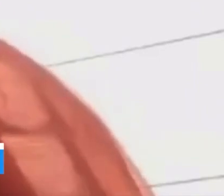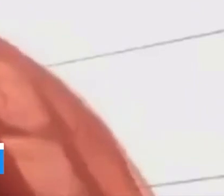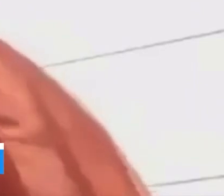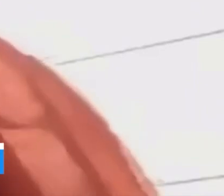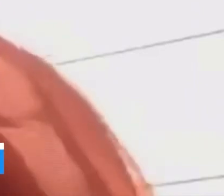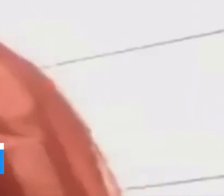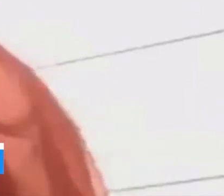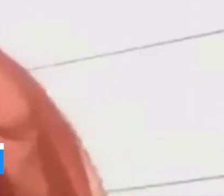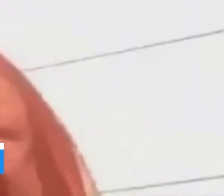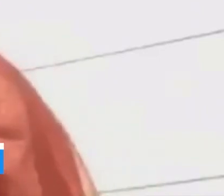todas las ciudadanas y ciudadanos. ¡Gracias!